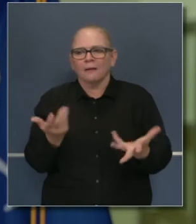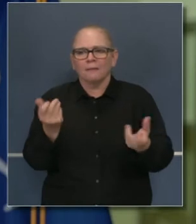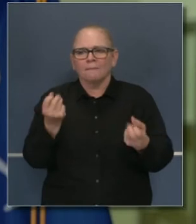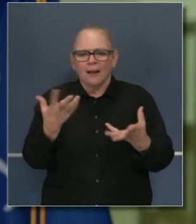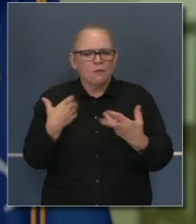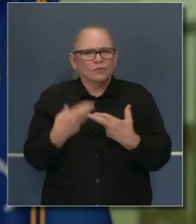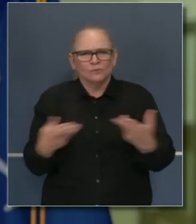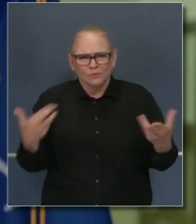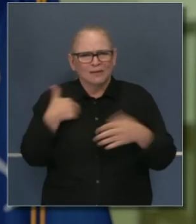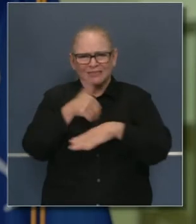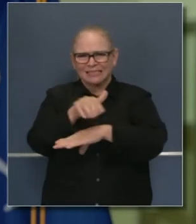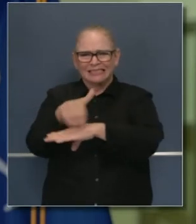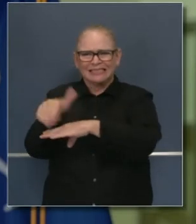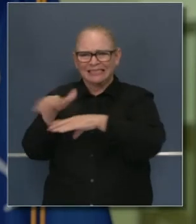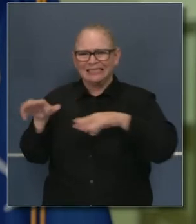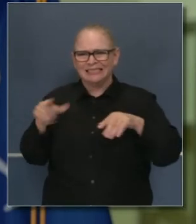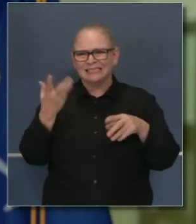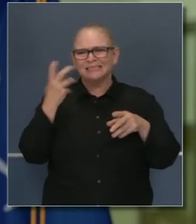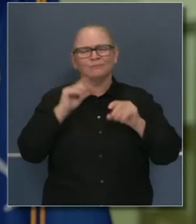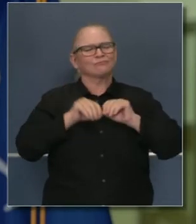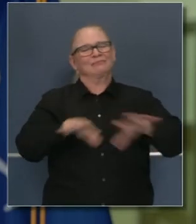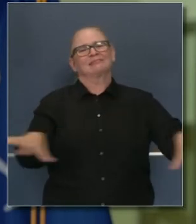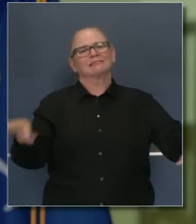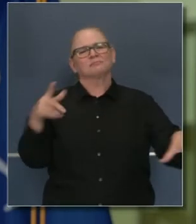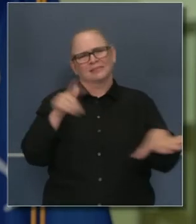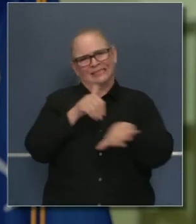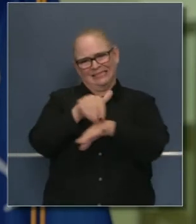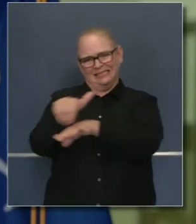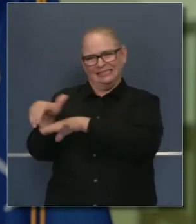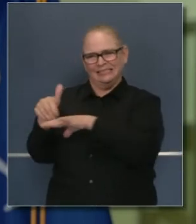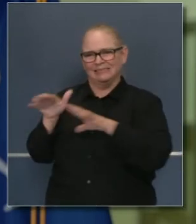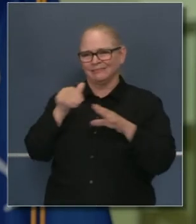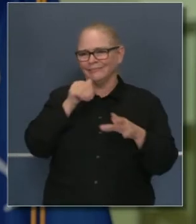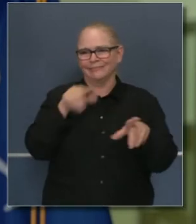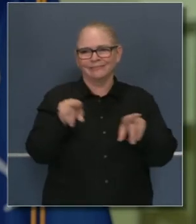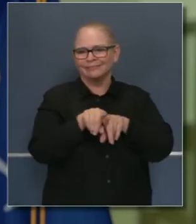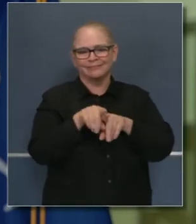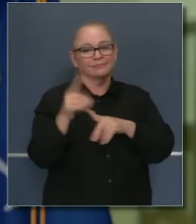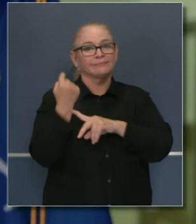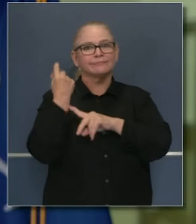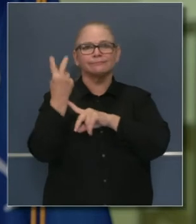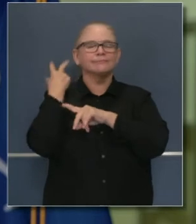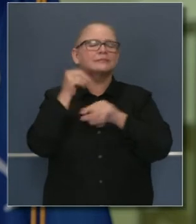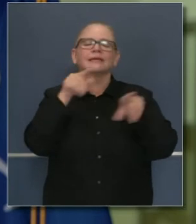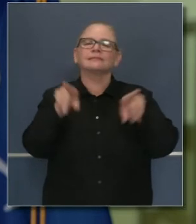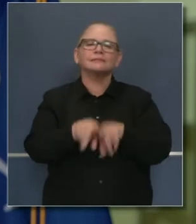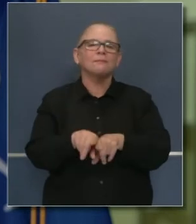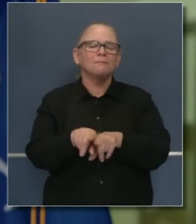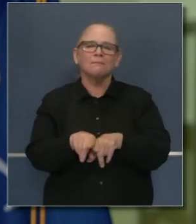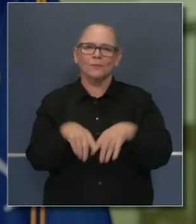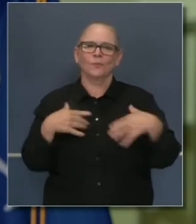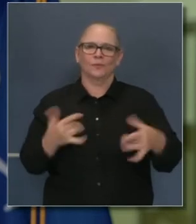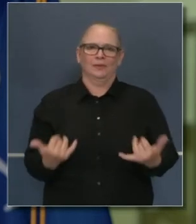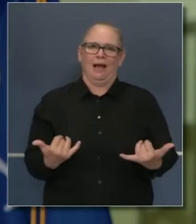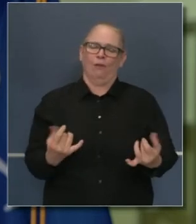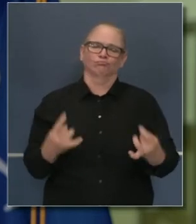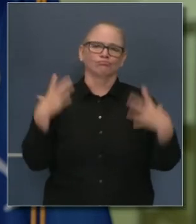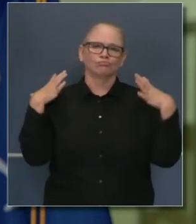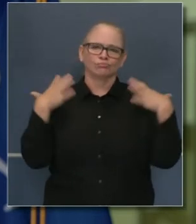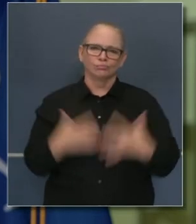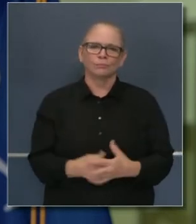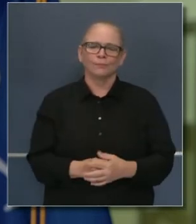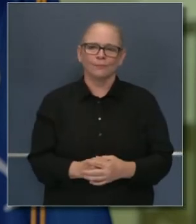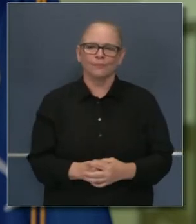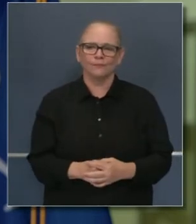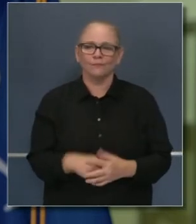nada parecido en los últimos años. La buena noticia es que la concentración que estamos viviendo, y ese